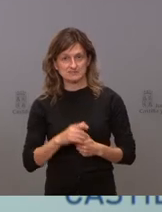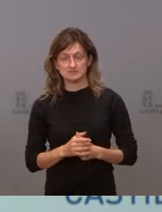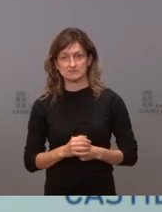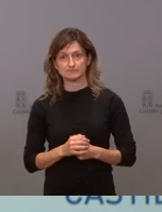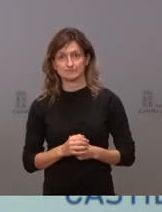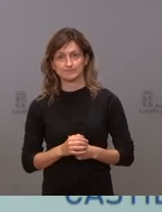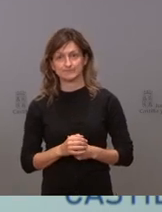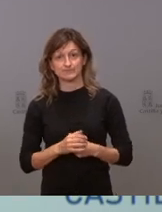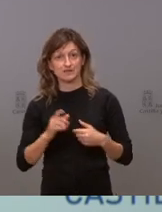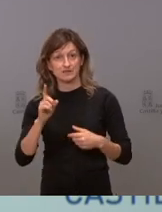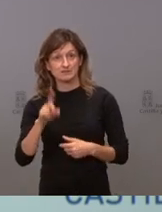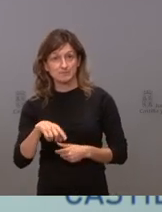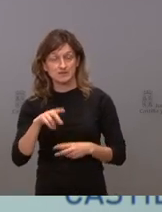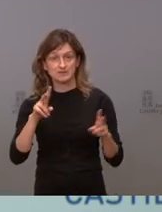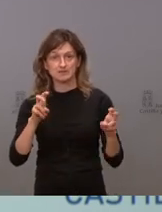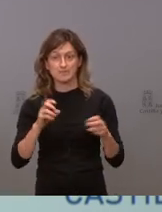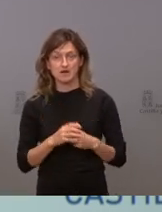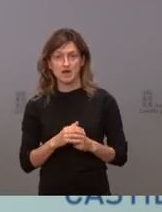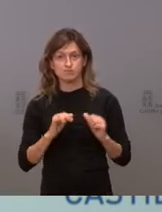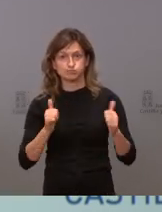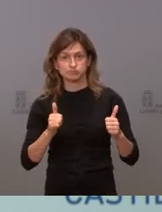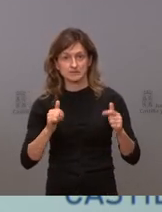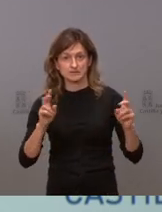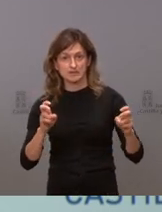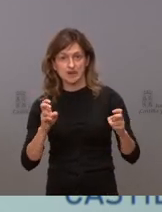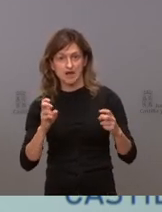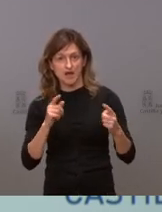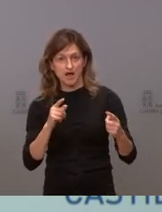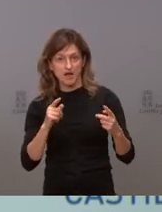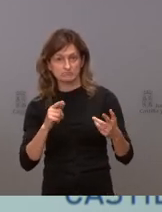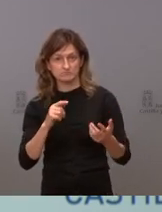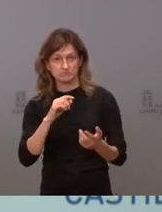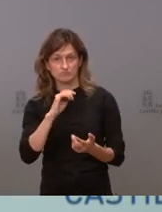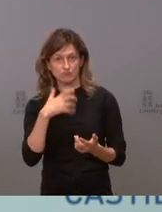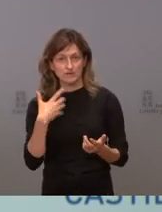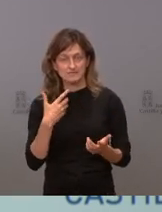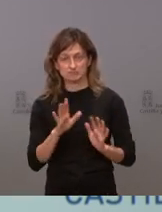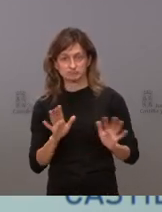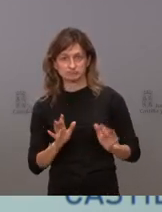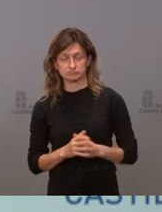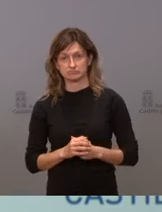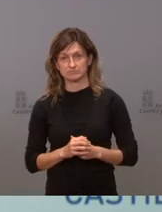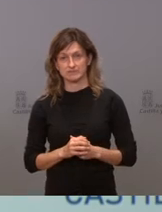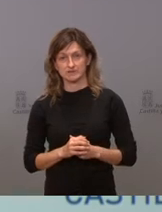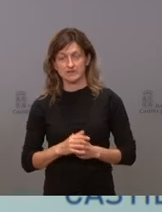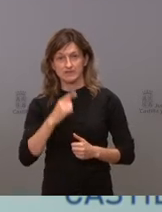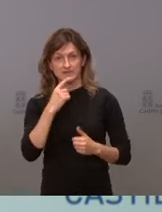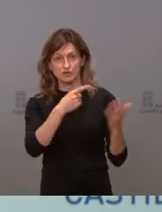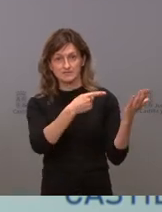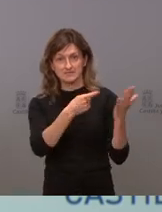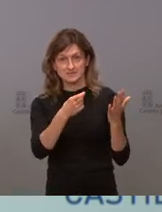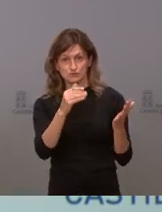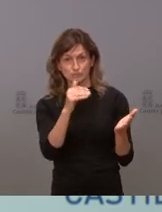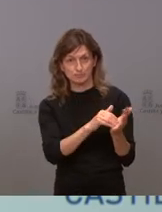no voy a iniciar una campaña de ofensas pero lo que sí que digo es de 600.000